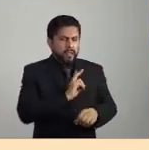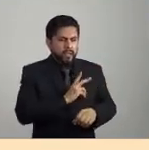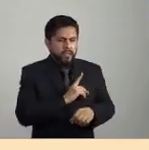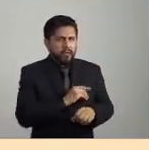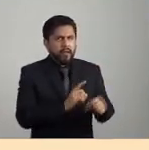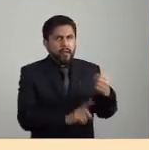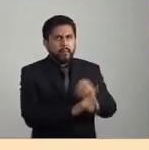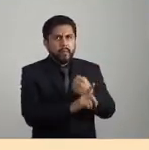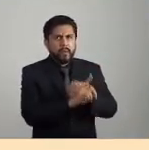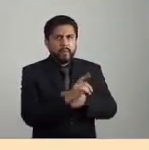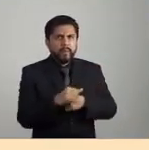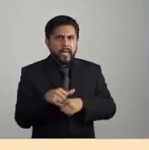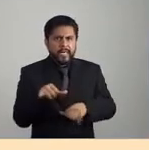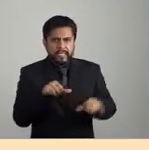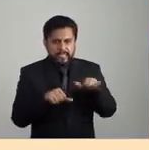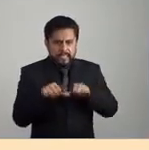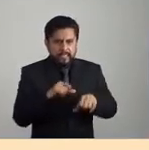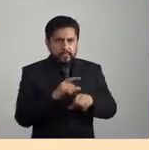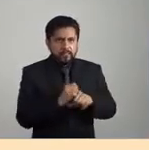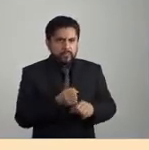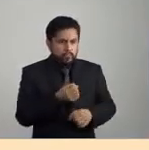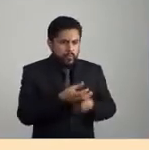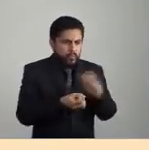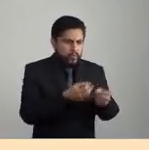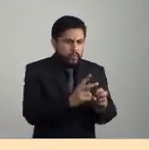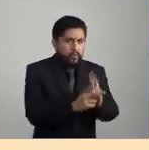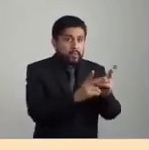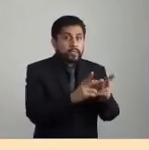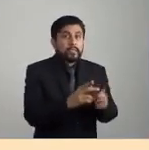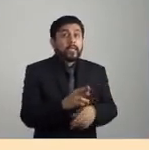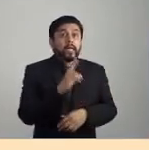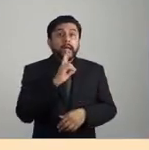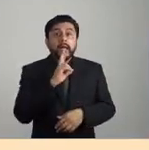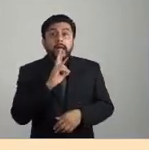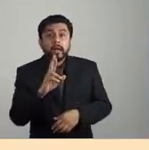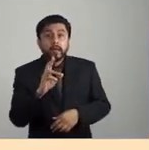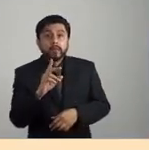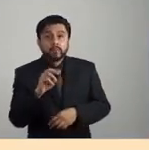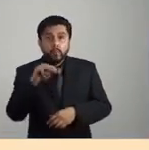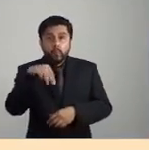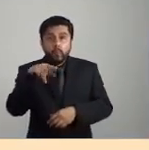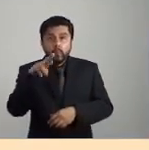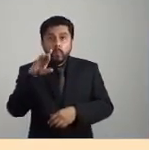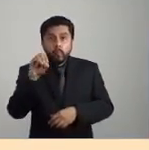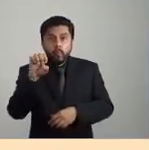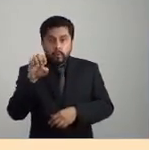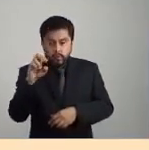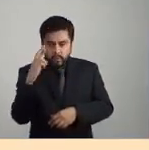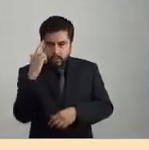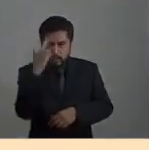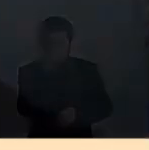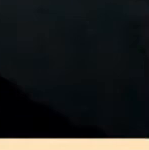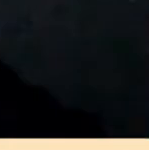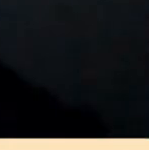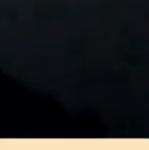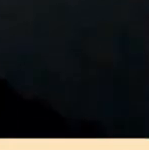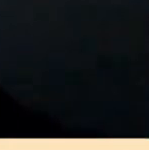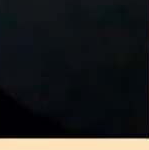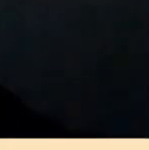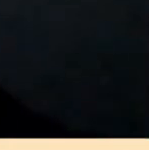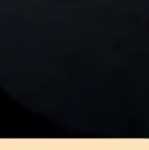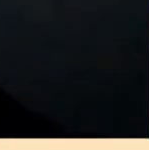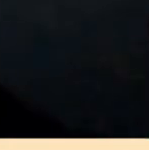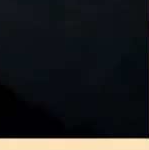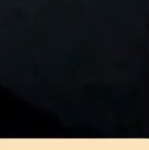químicos, agroquímicos, etcétera, ¿no? El resultado de eso es que tú, esa complejidad de los ecosistemas bueno,